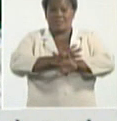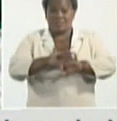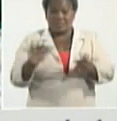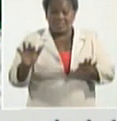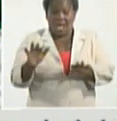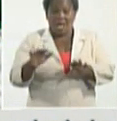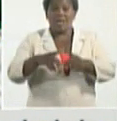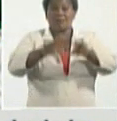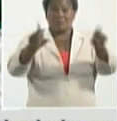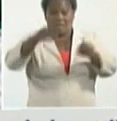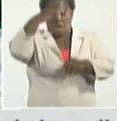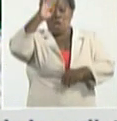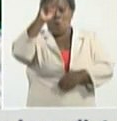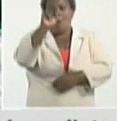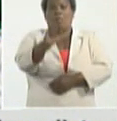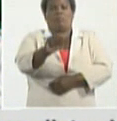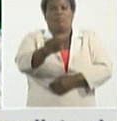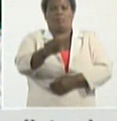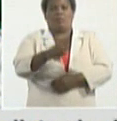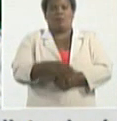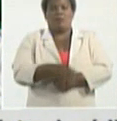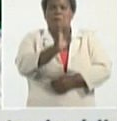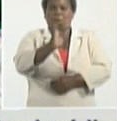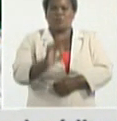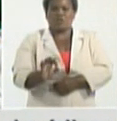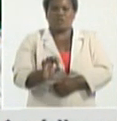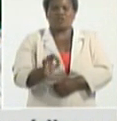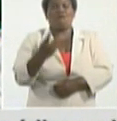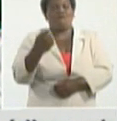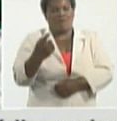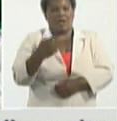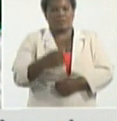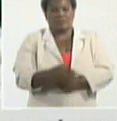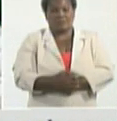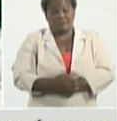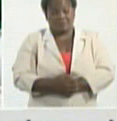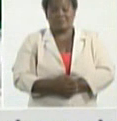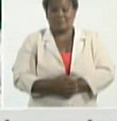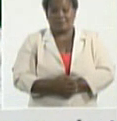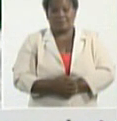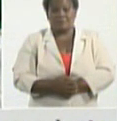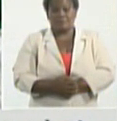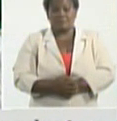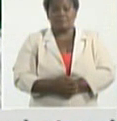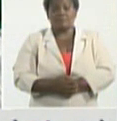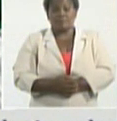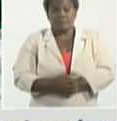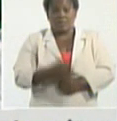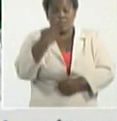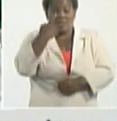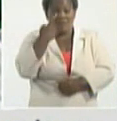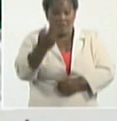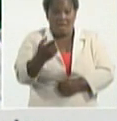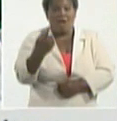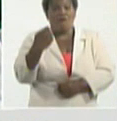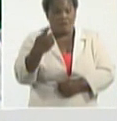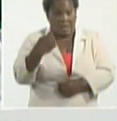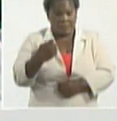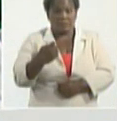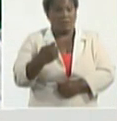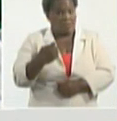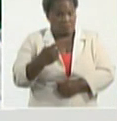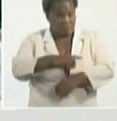el mundo y en Cuba ese por ciento todavía se eleva más para que realmente se vea un efecto